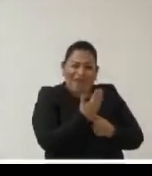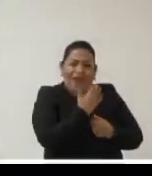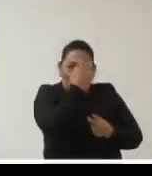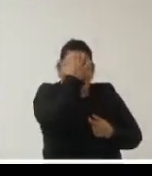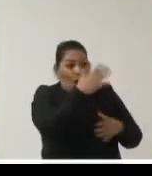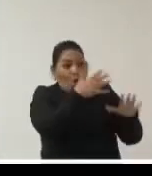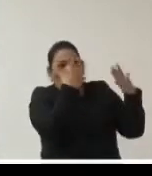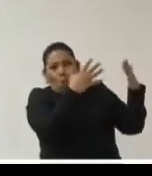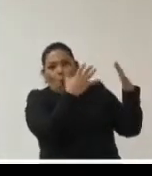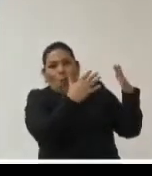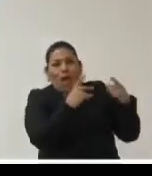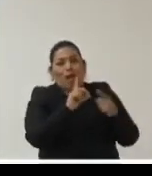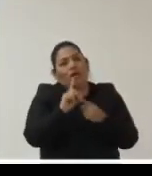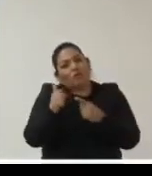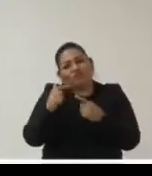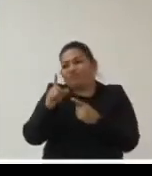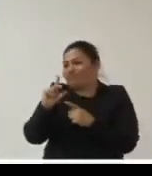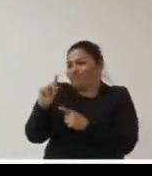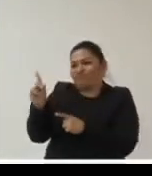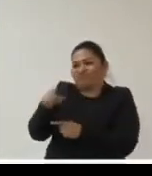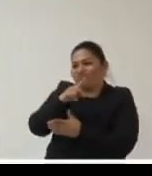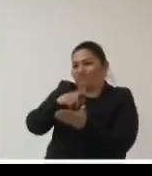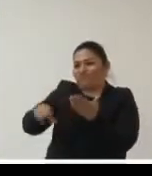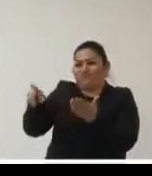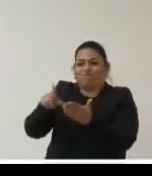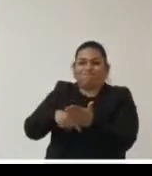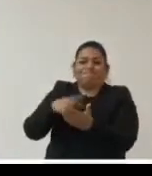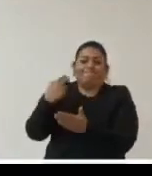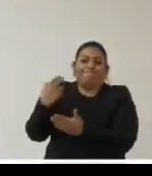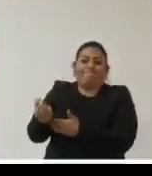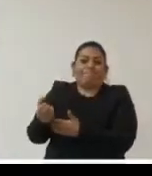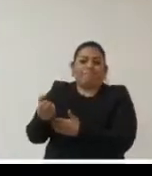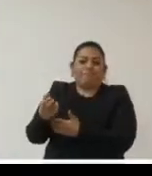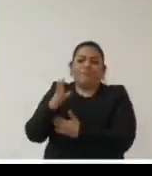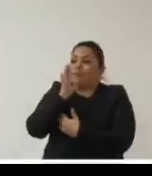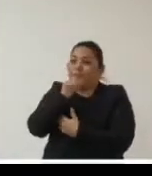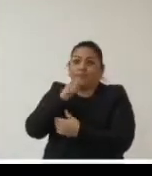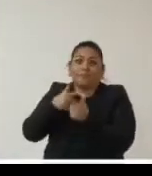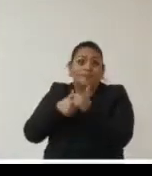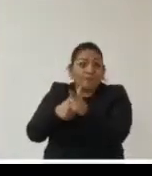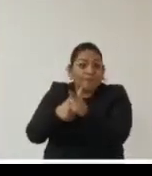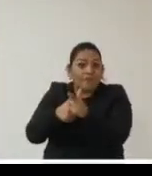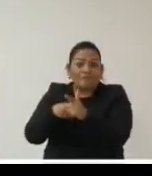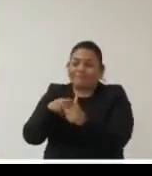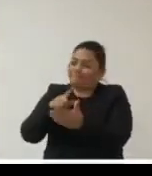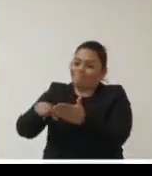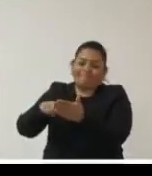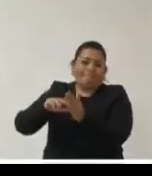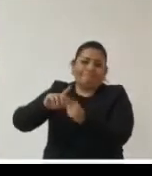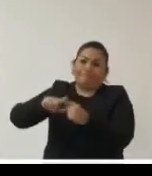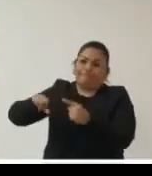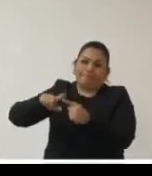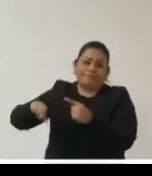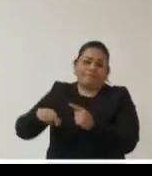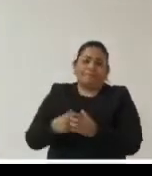cómo lo hicimos y hay otras cosas que decimos eso es lo que no podemos dejar que ocurra en